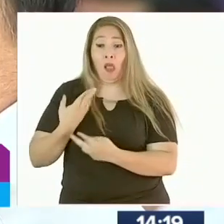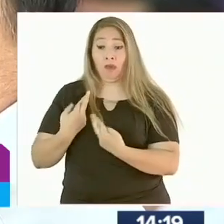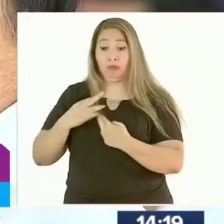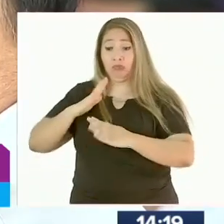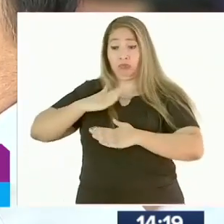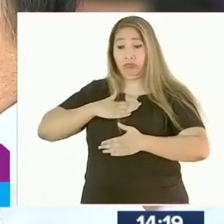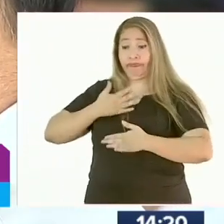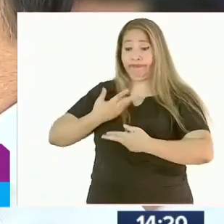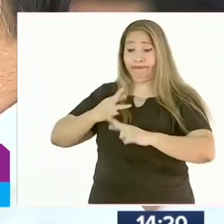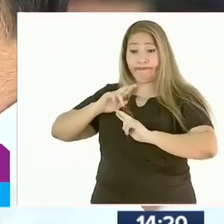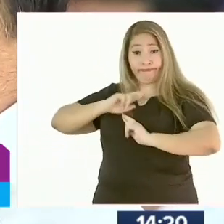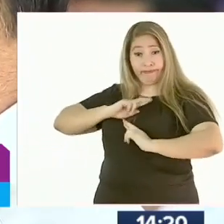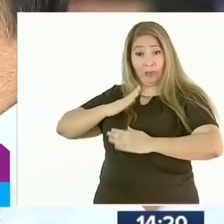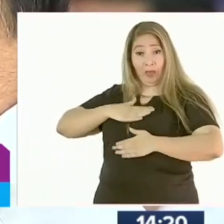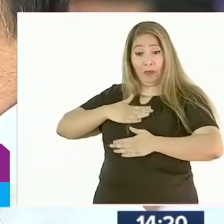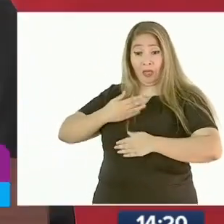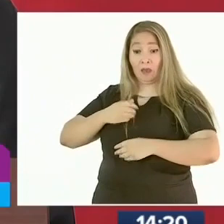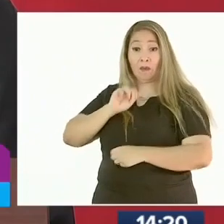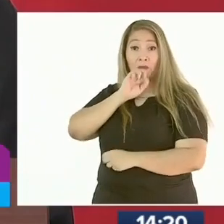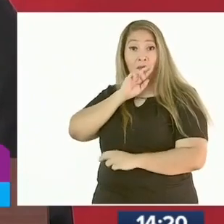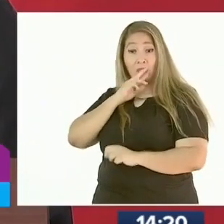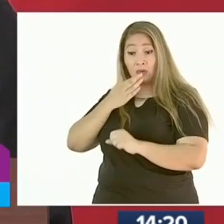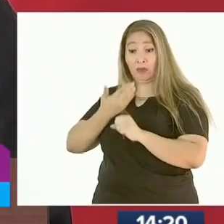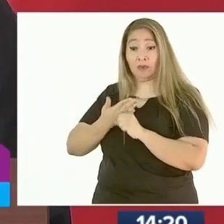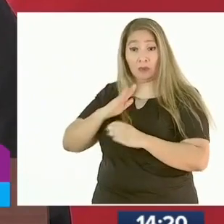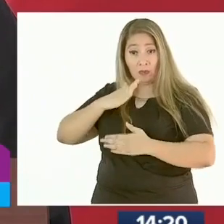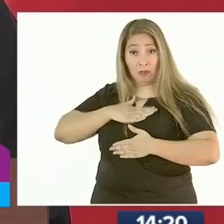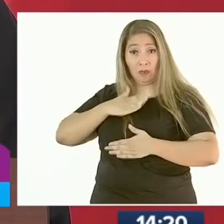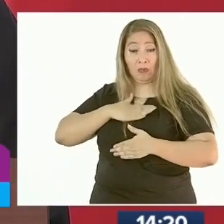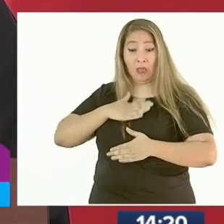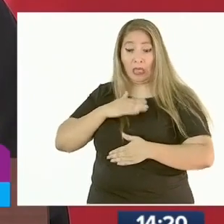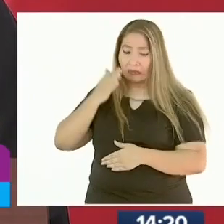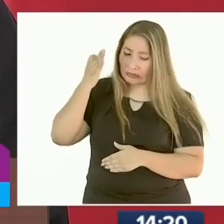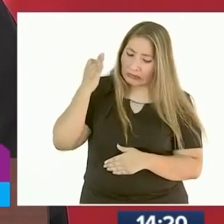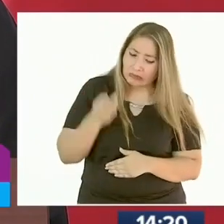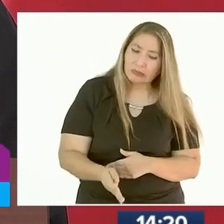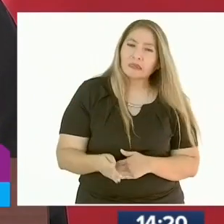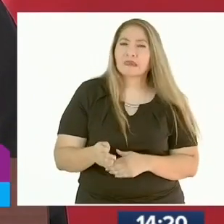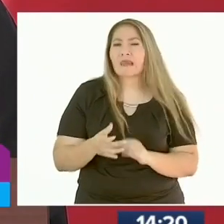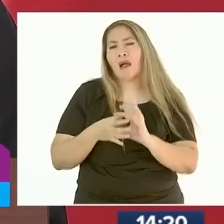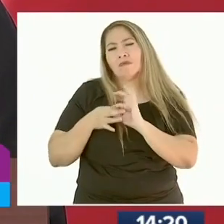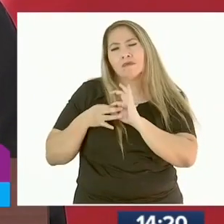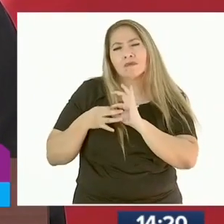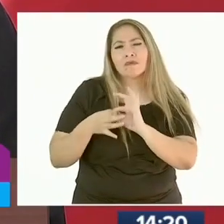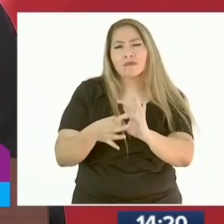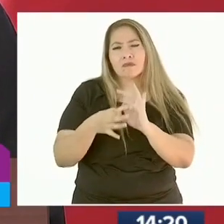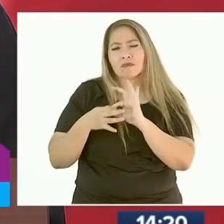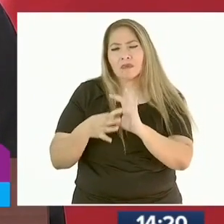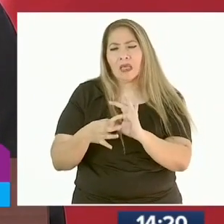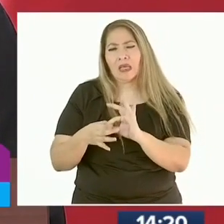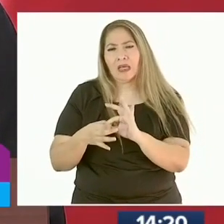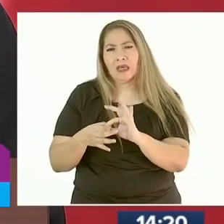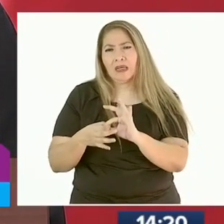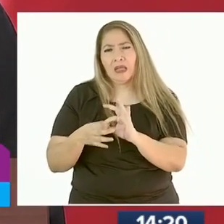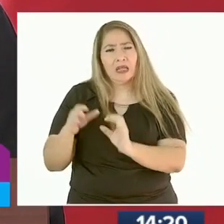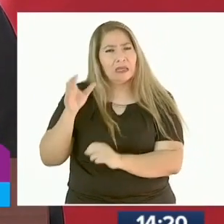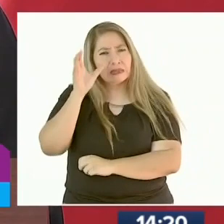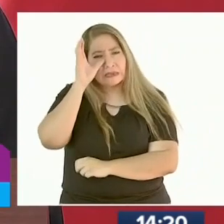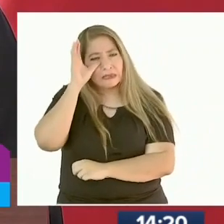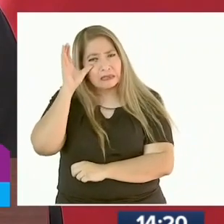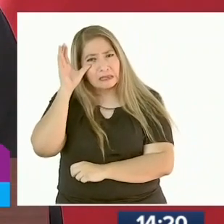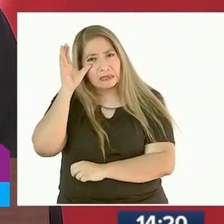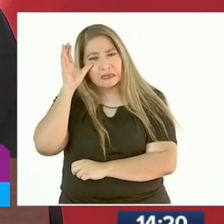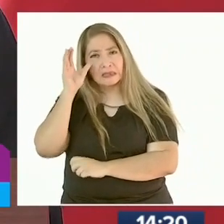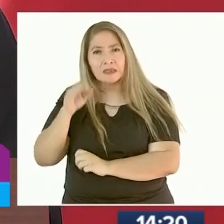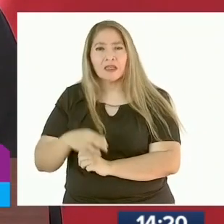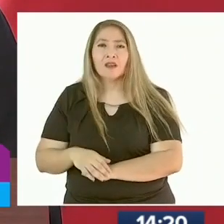nuestra responsabilidad y culpa, sino también aceptar el compromiso con el pueblo y la República Popular de China